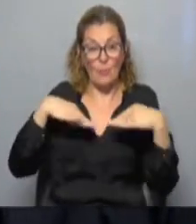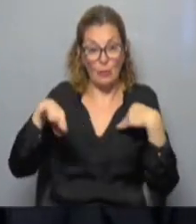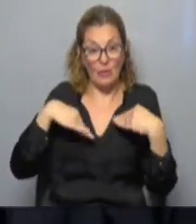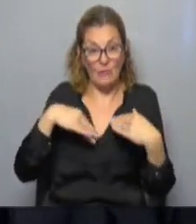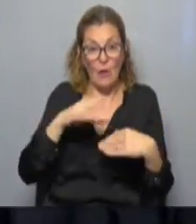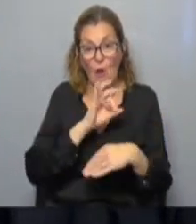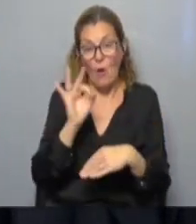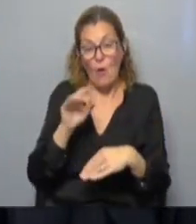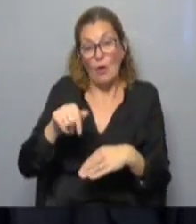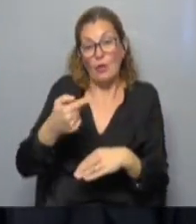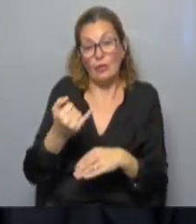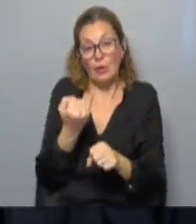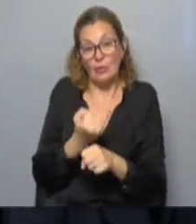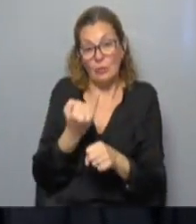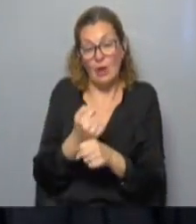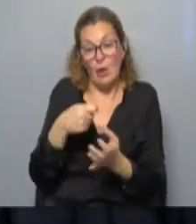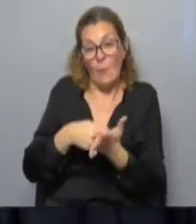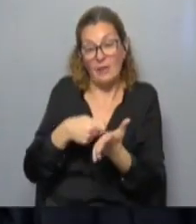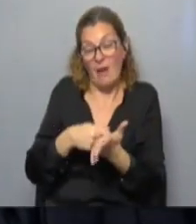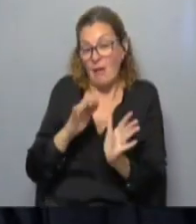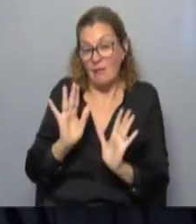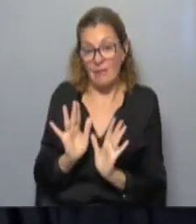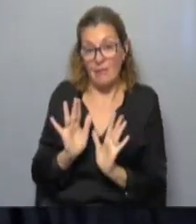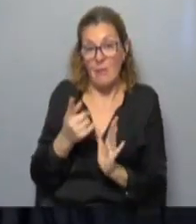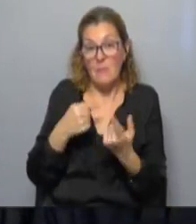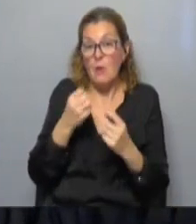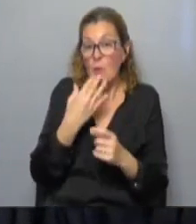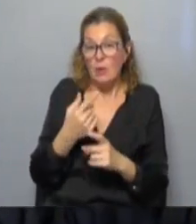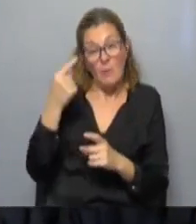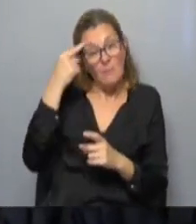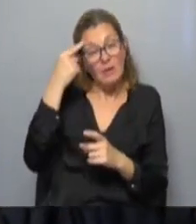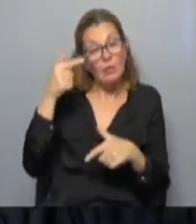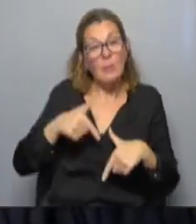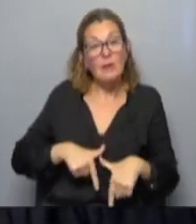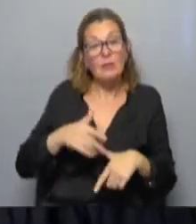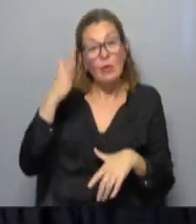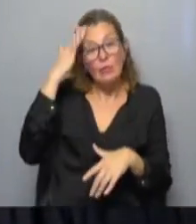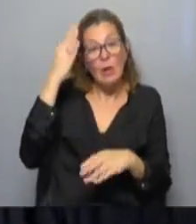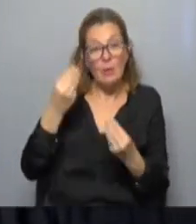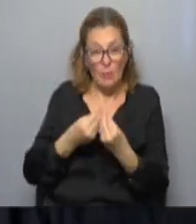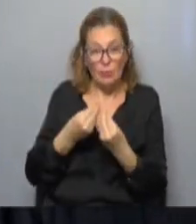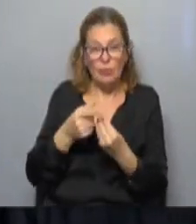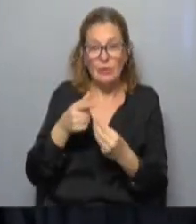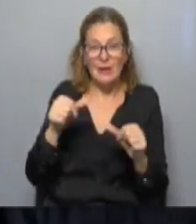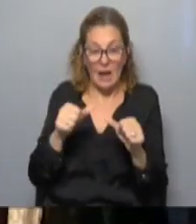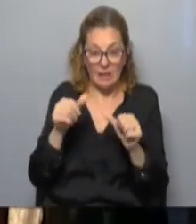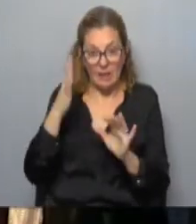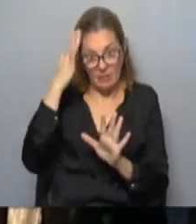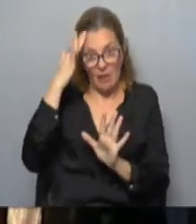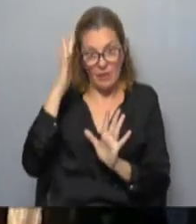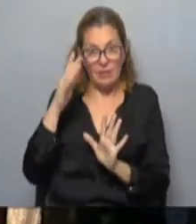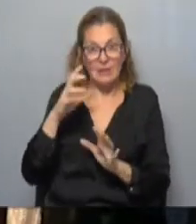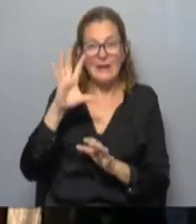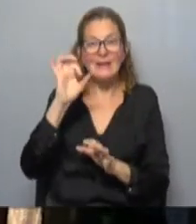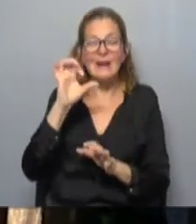o en una actividad industrial o comercial. Pero bueno, pienso que el ministro sabe mejor que yo qué es lo que tiene que hacer. Además, el